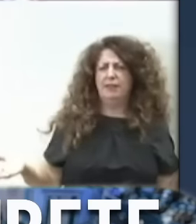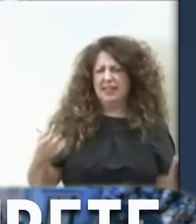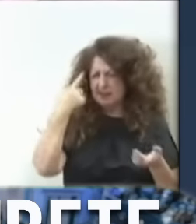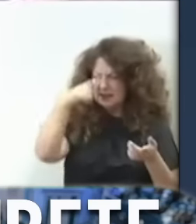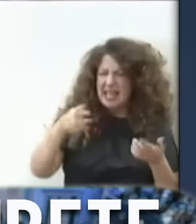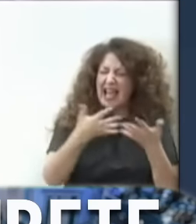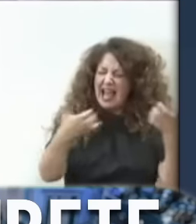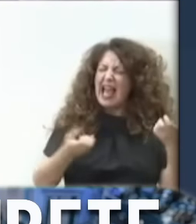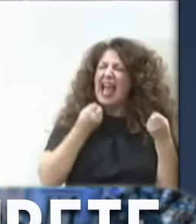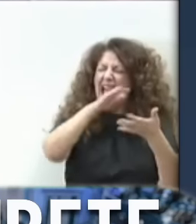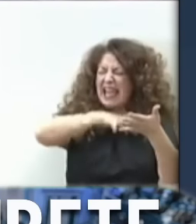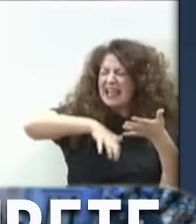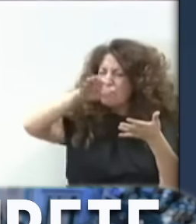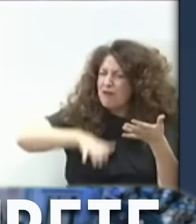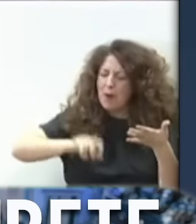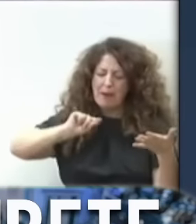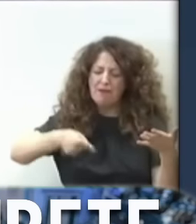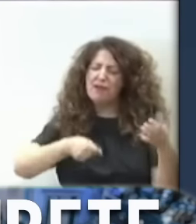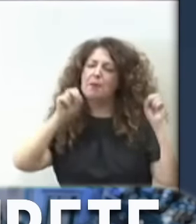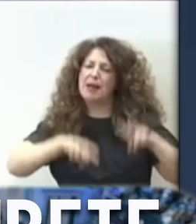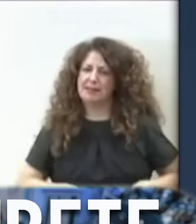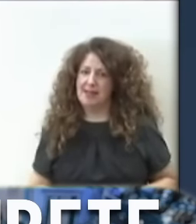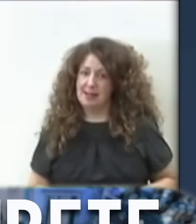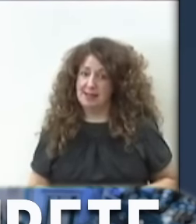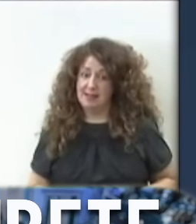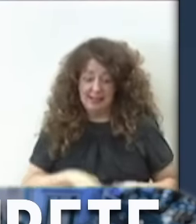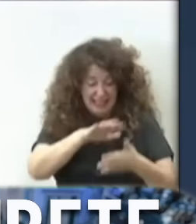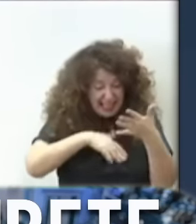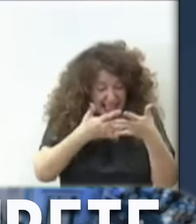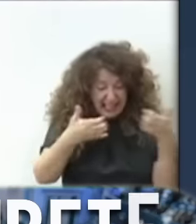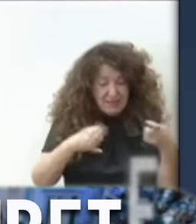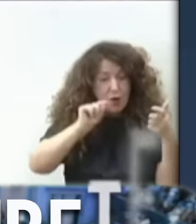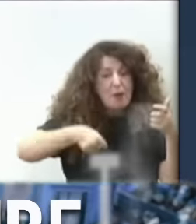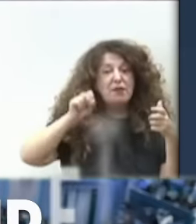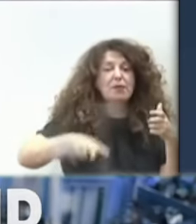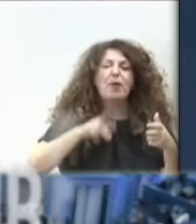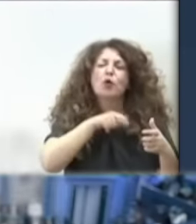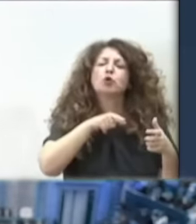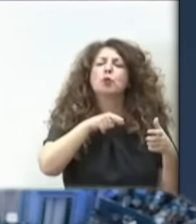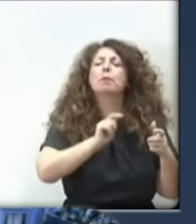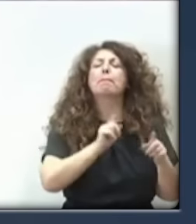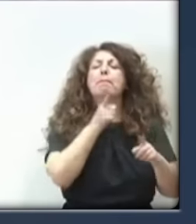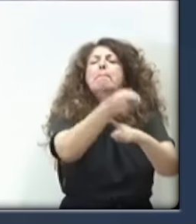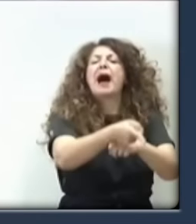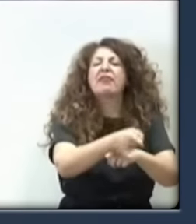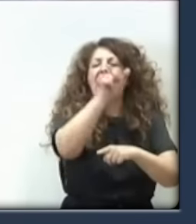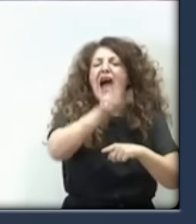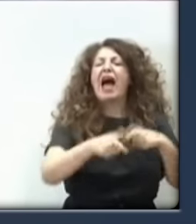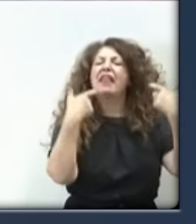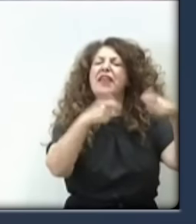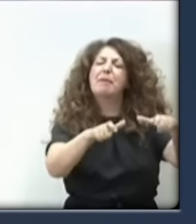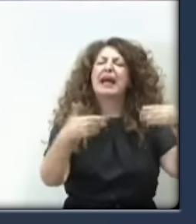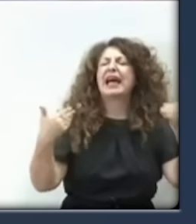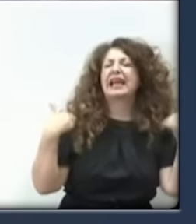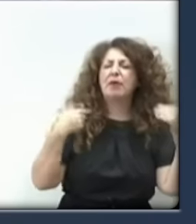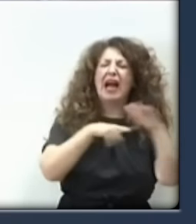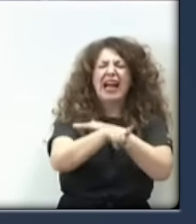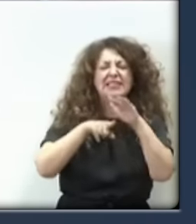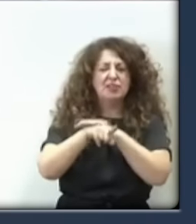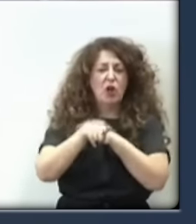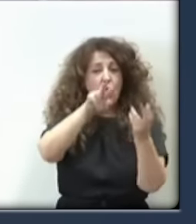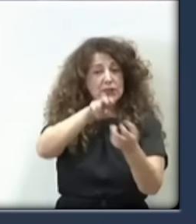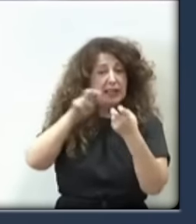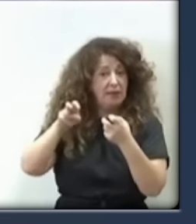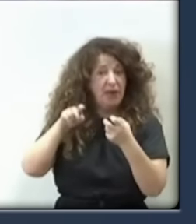informe no iba firmado. Mire, no iba firmado porque ustedes se lo encargaron al Departamento Responsable de la Gestión Tributaria que no tiene